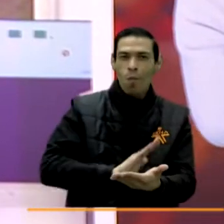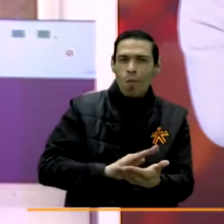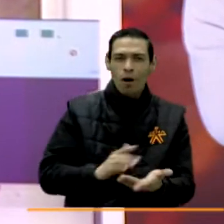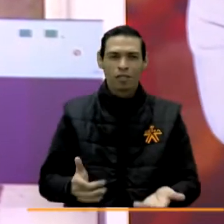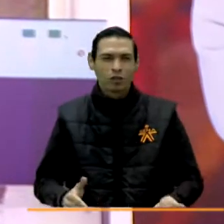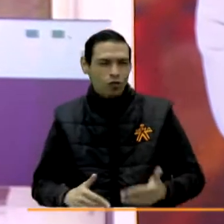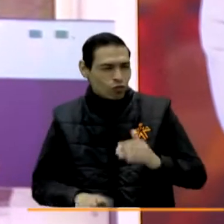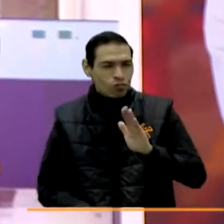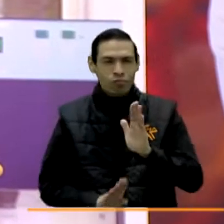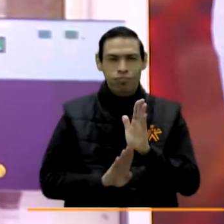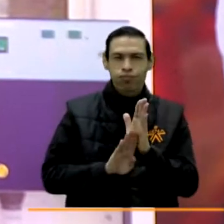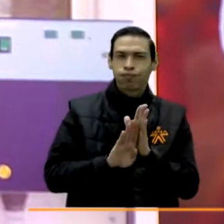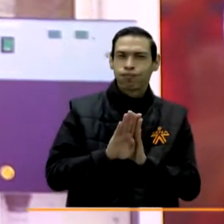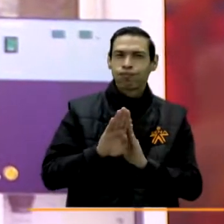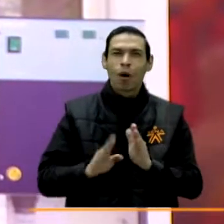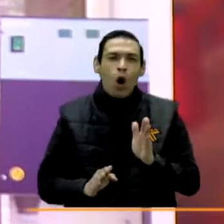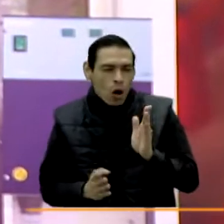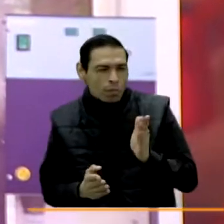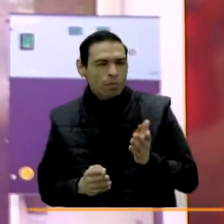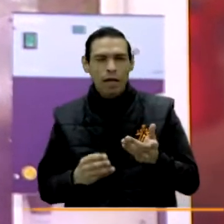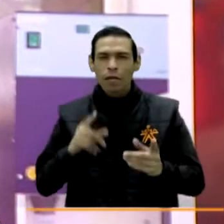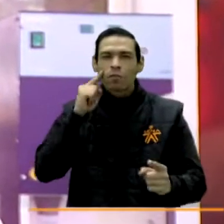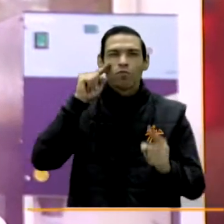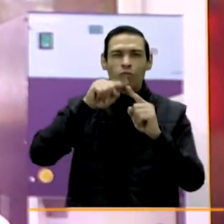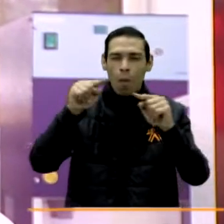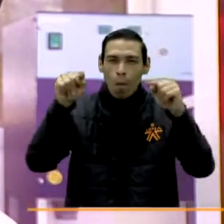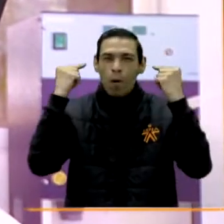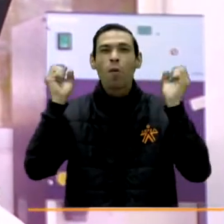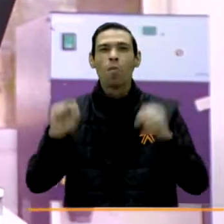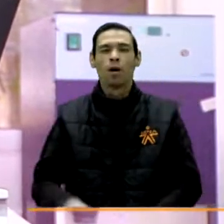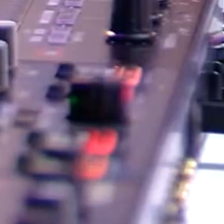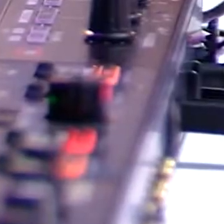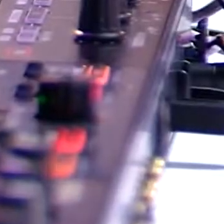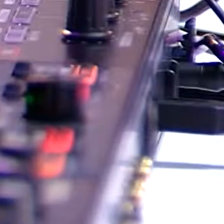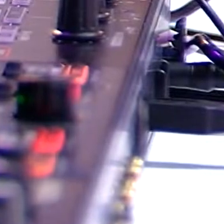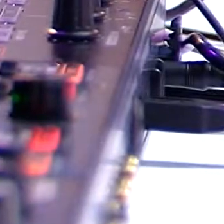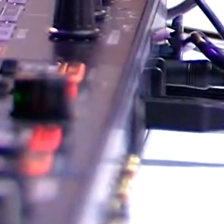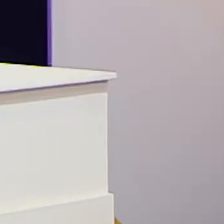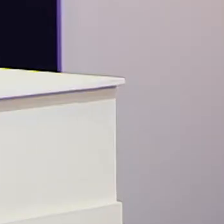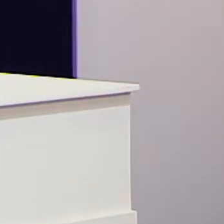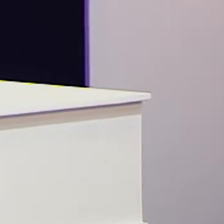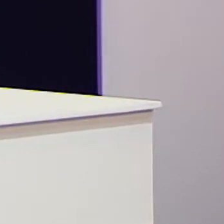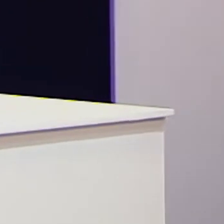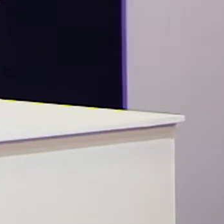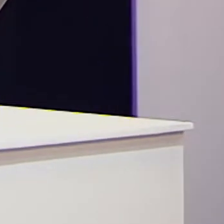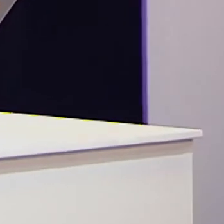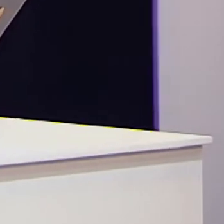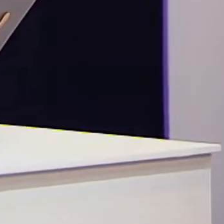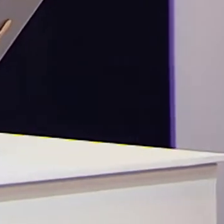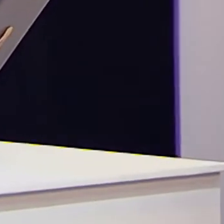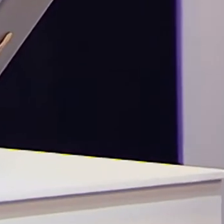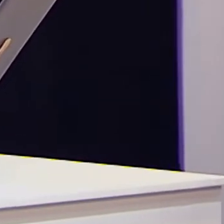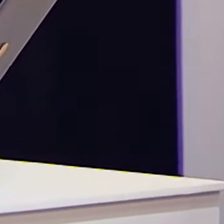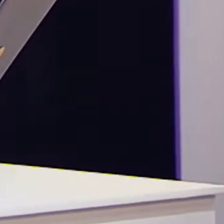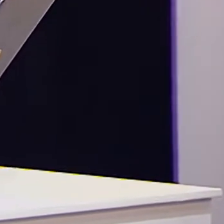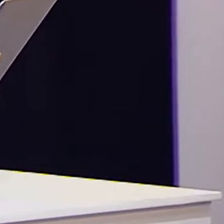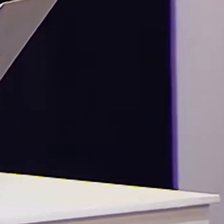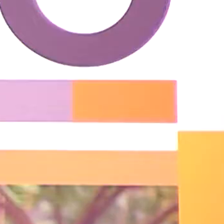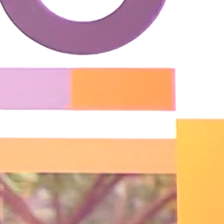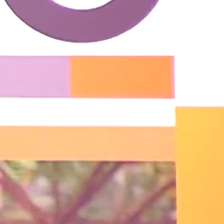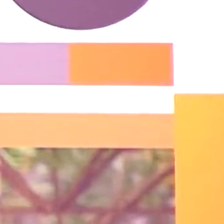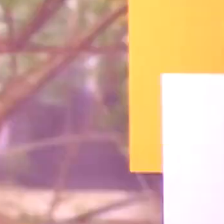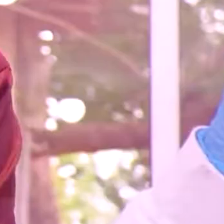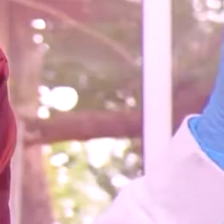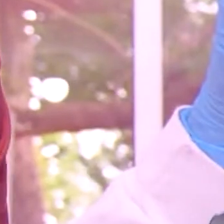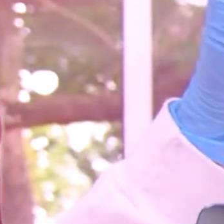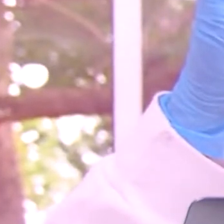inspira a que sigan sus sueños, cumplan sus metas, porque cuando creemos, creamos. En el CENA formamos de manera correcta, le aportamos la